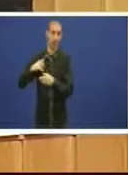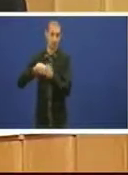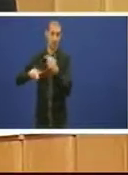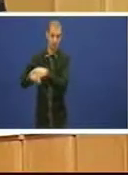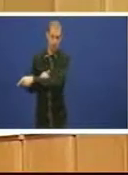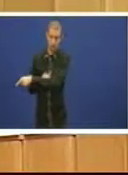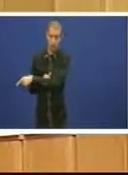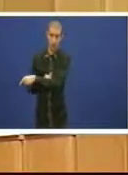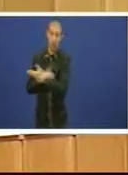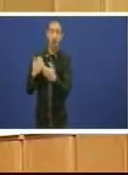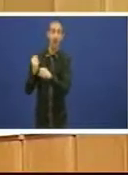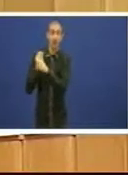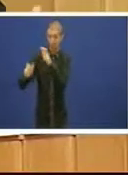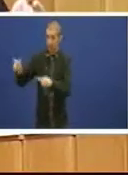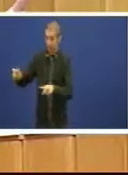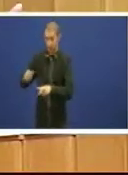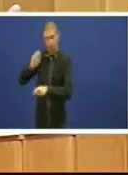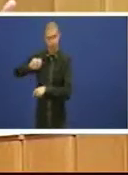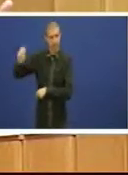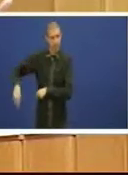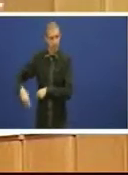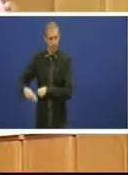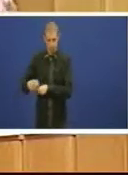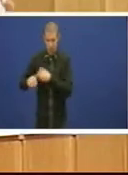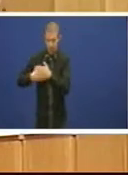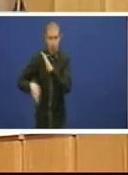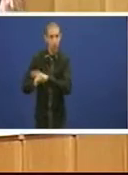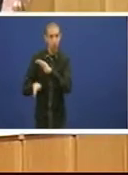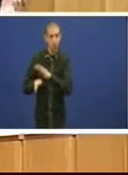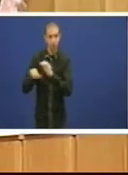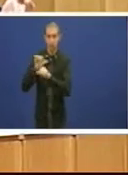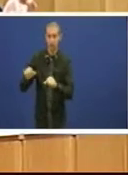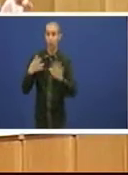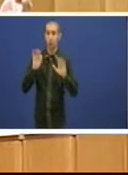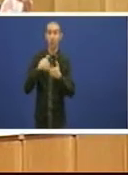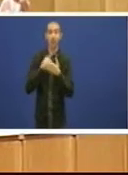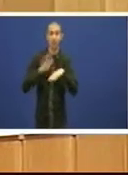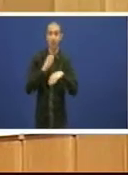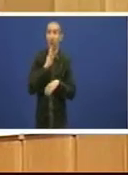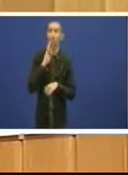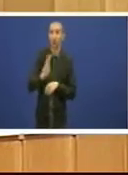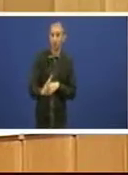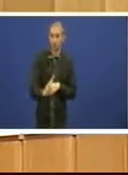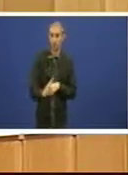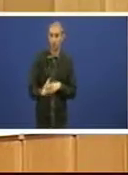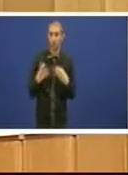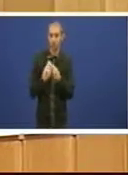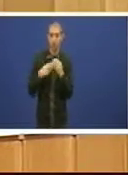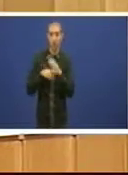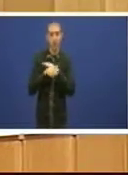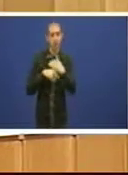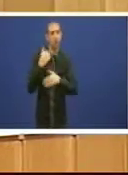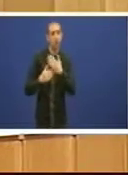que a este ritmo os remanentes non van chegar 90 millóns que eran para 4 anos coa boa xestión e esa